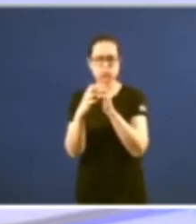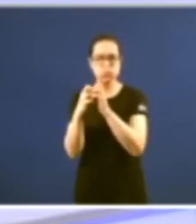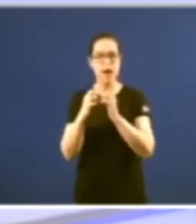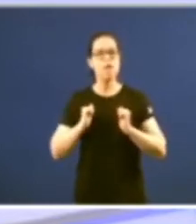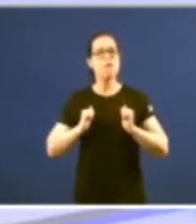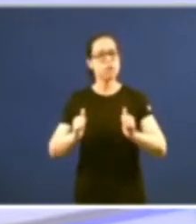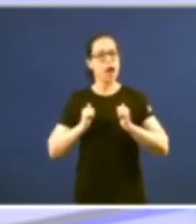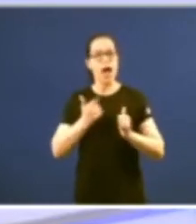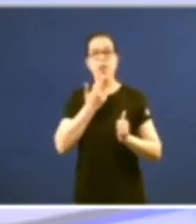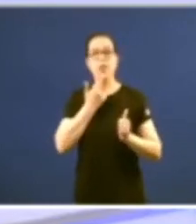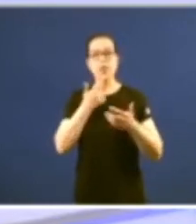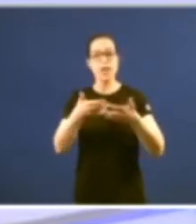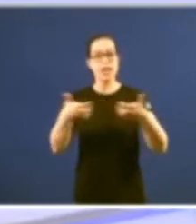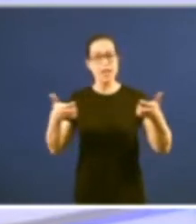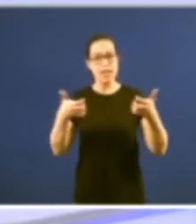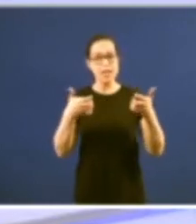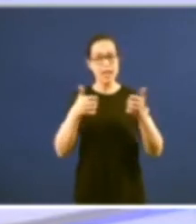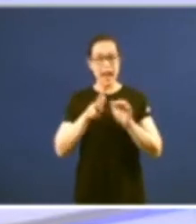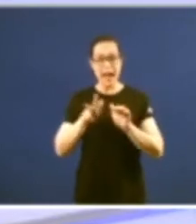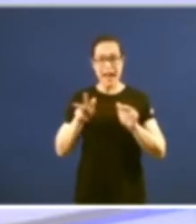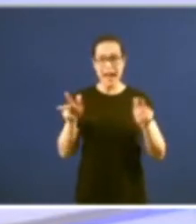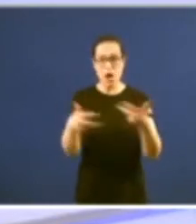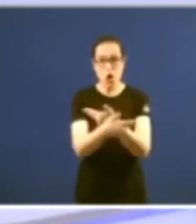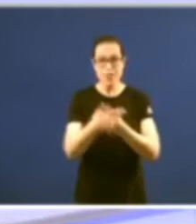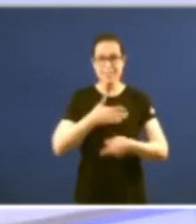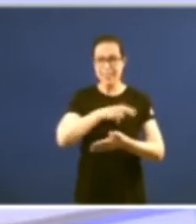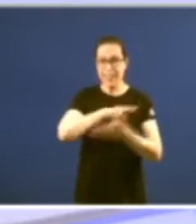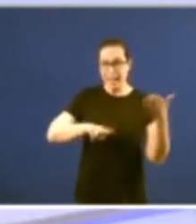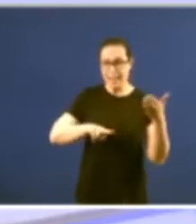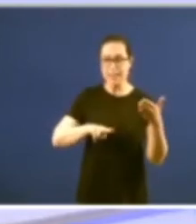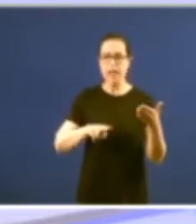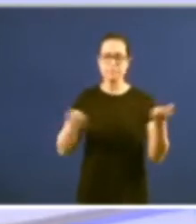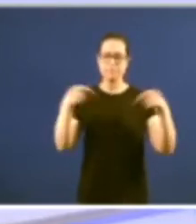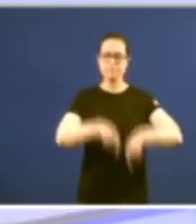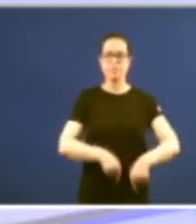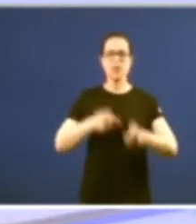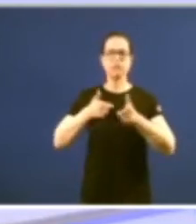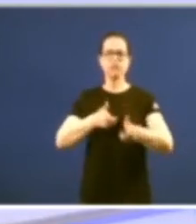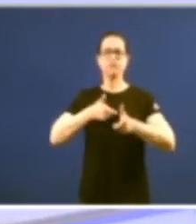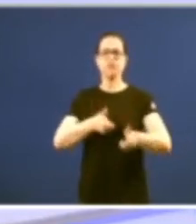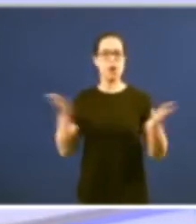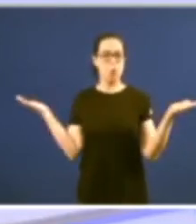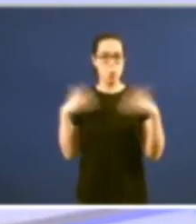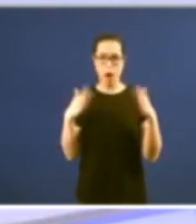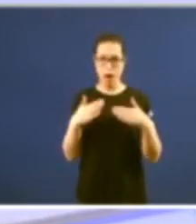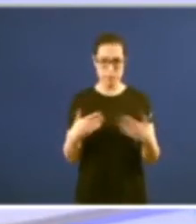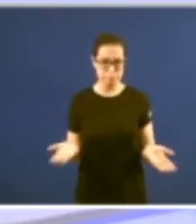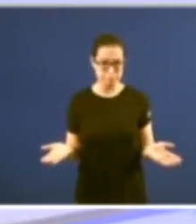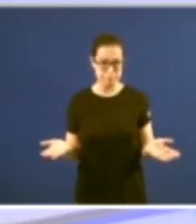boca de Fraga que ese recortes que se daban en Galicia era porque aquí non había metralletas Ele desmentiu pero aí